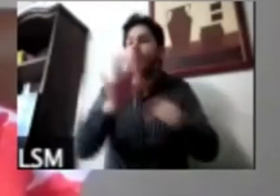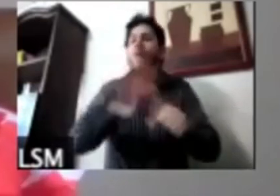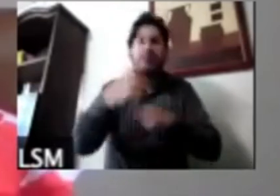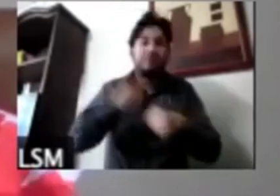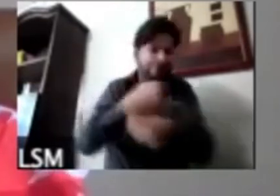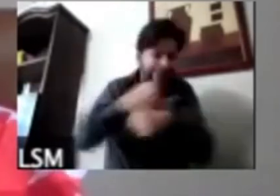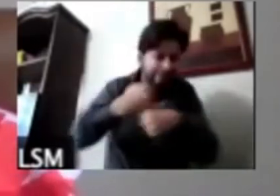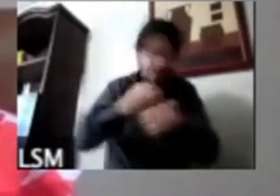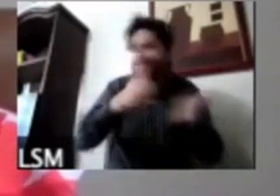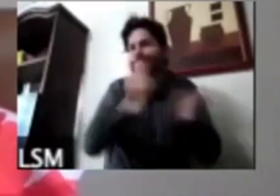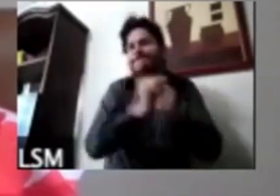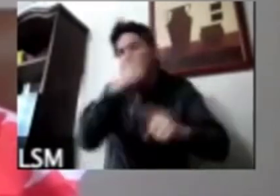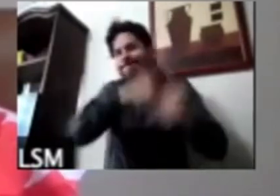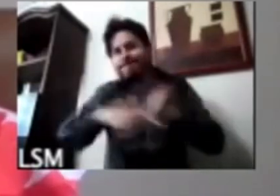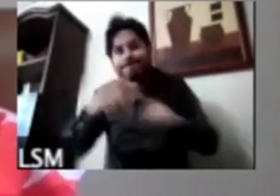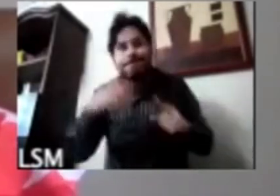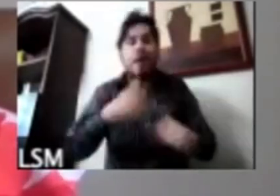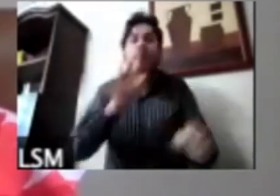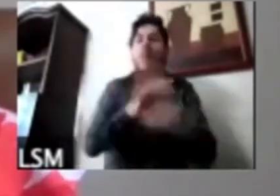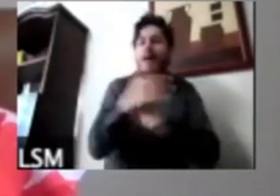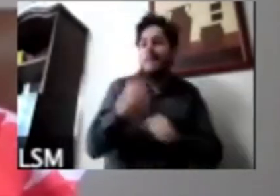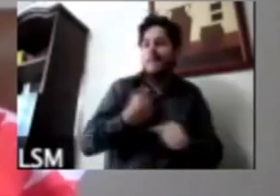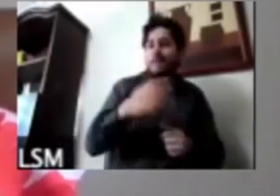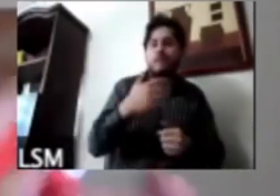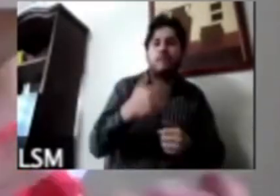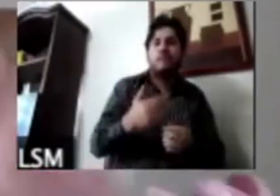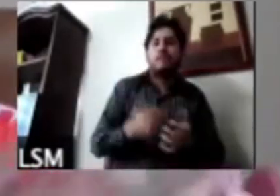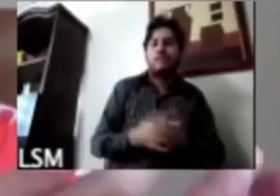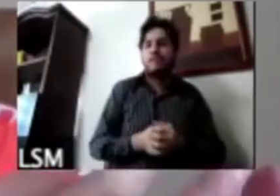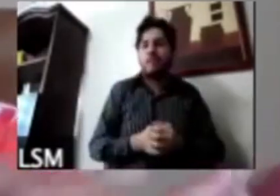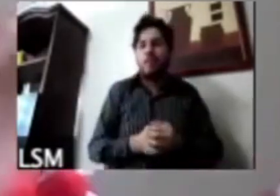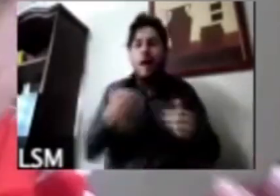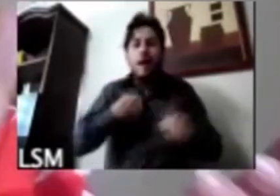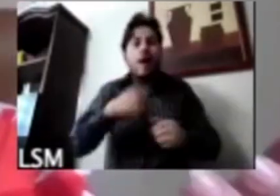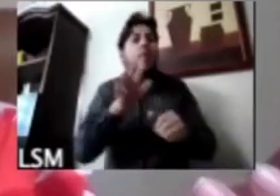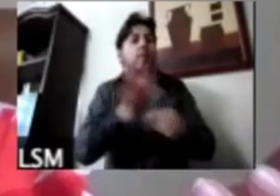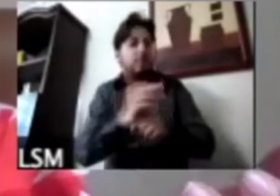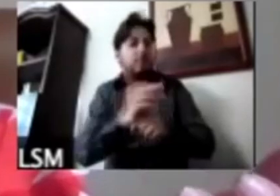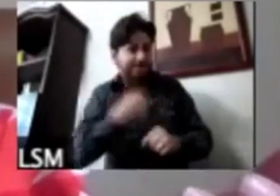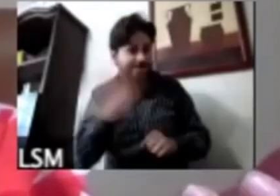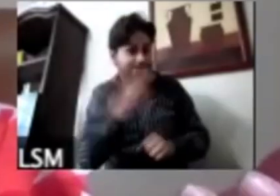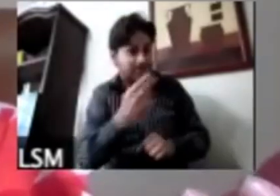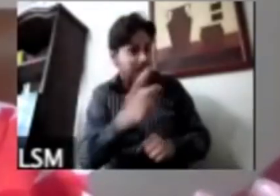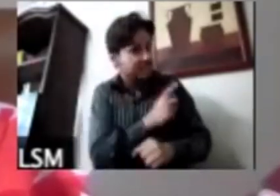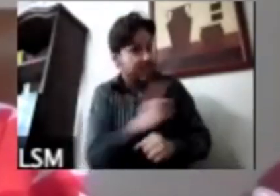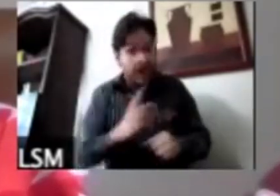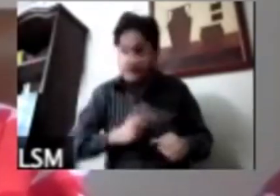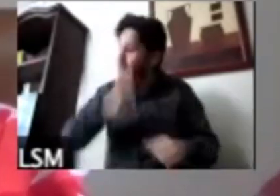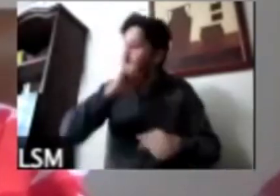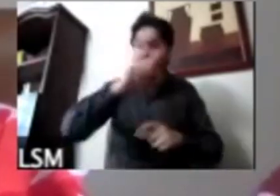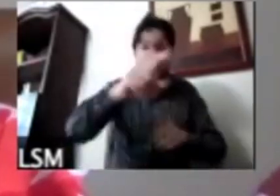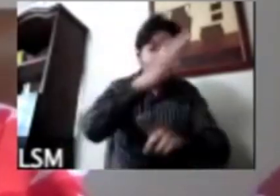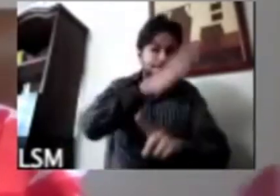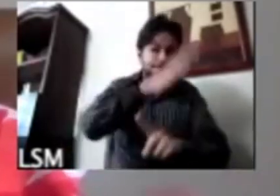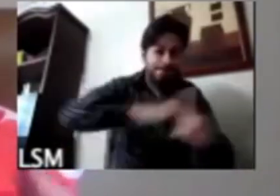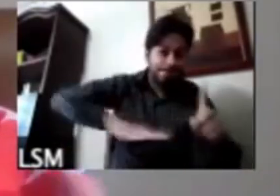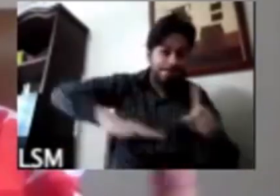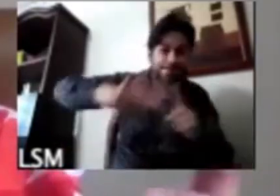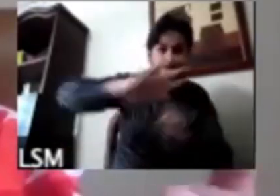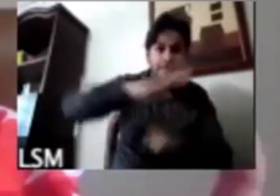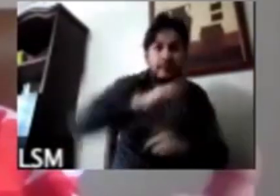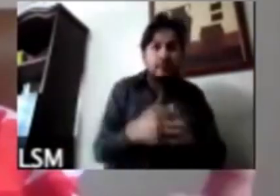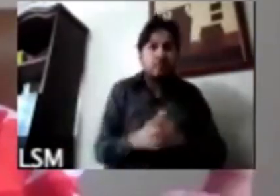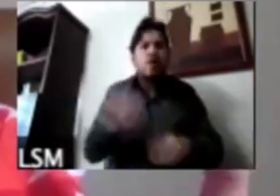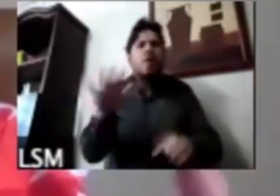y que es un estudio longitudinal es un estudio en donde seguimos a la misma población a lo largo del tiempo y porque es